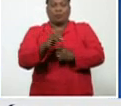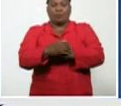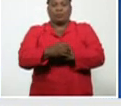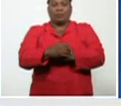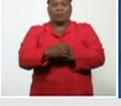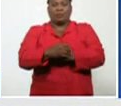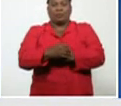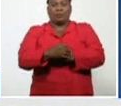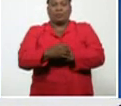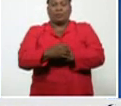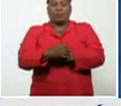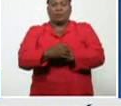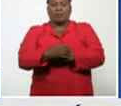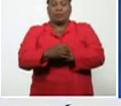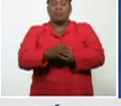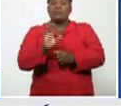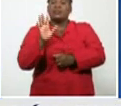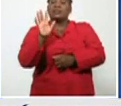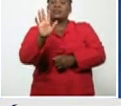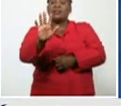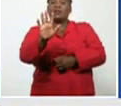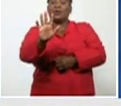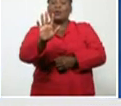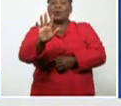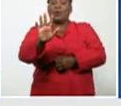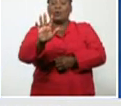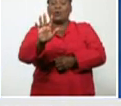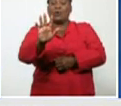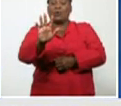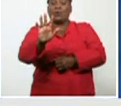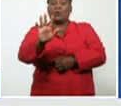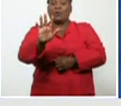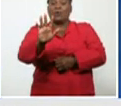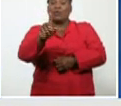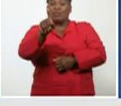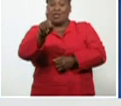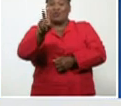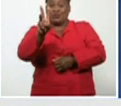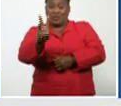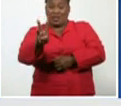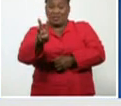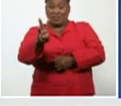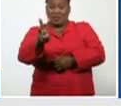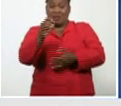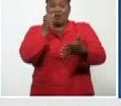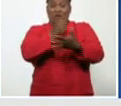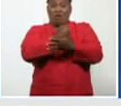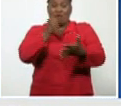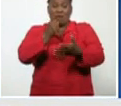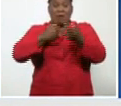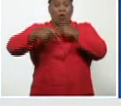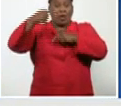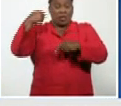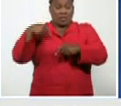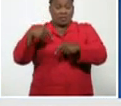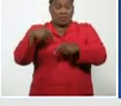cinco de los trece casos confirmados en el día de ayer,